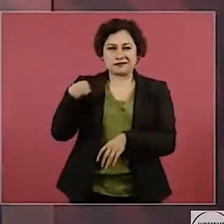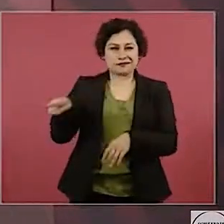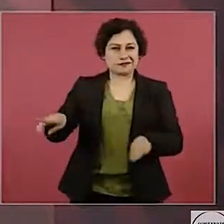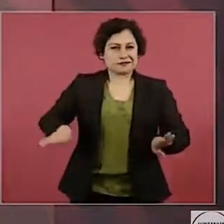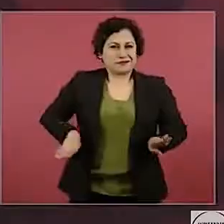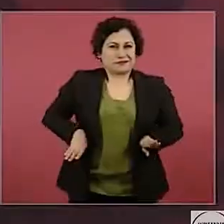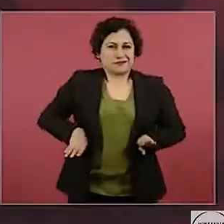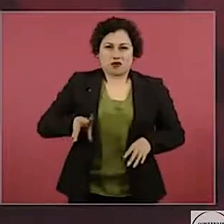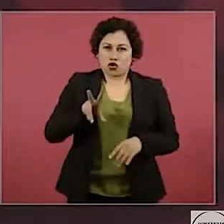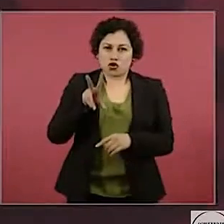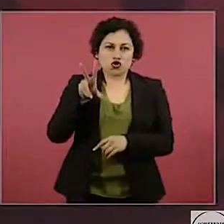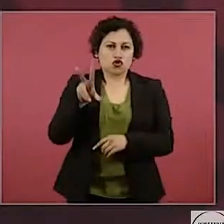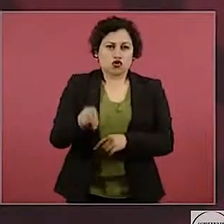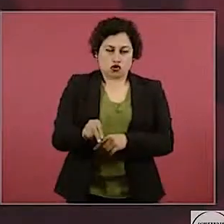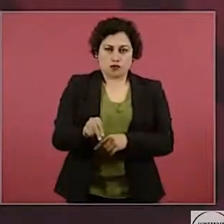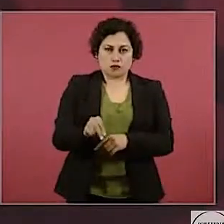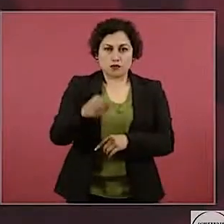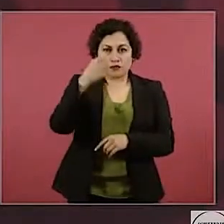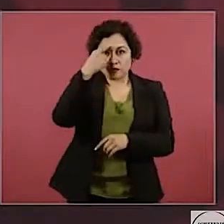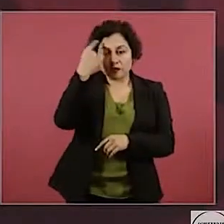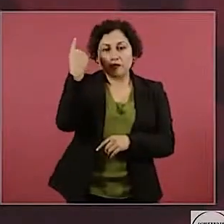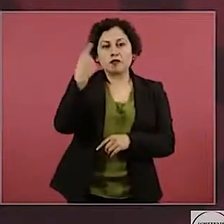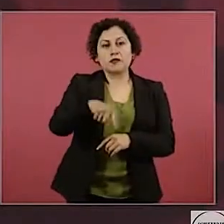que se le da